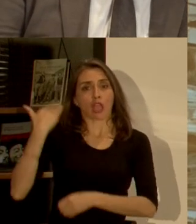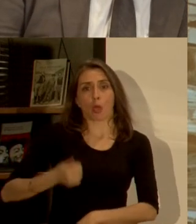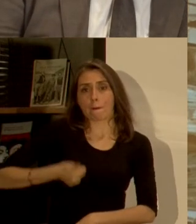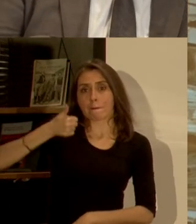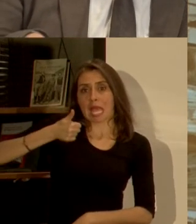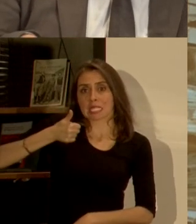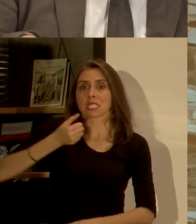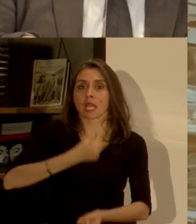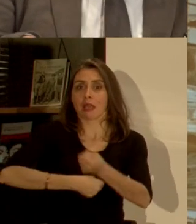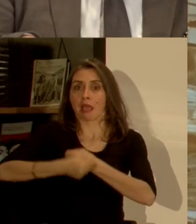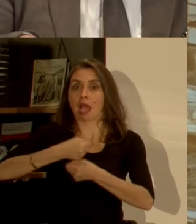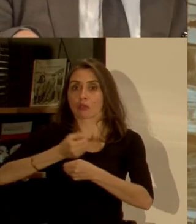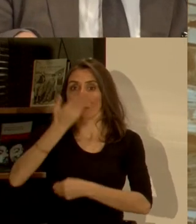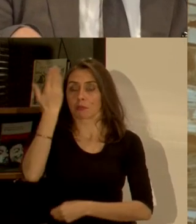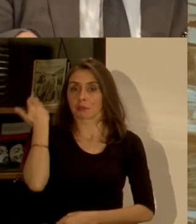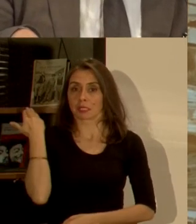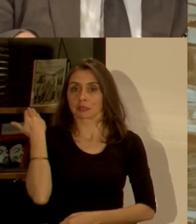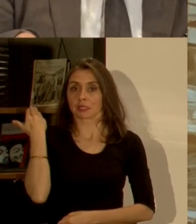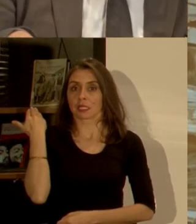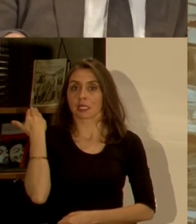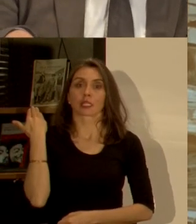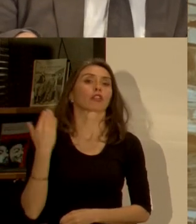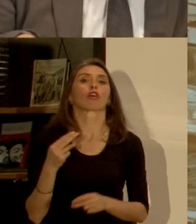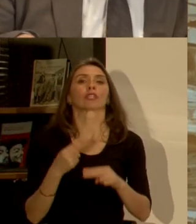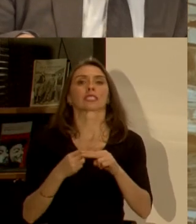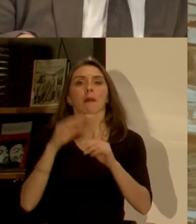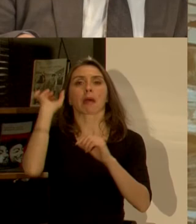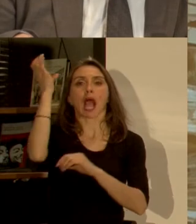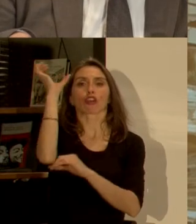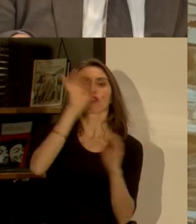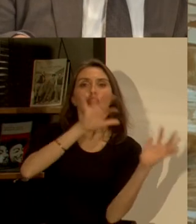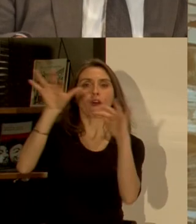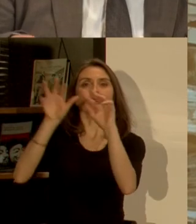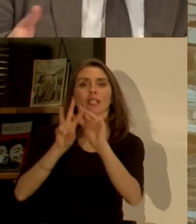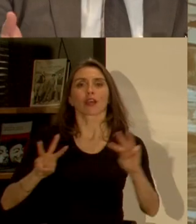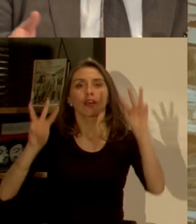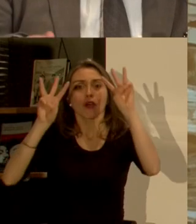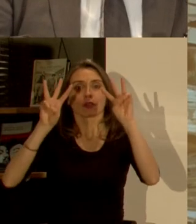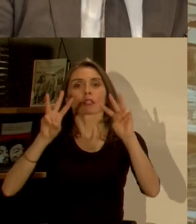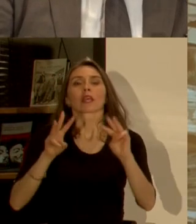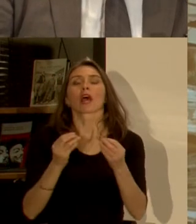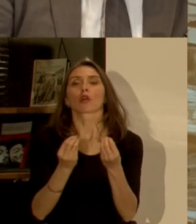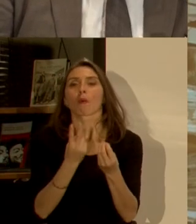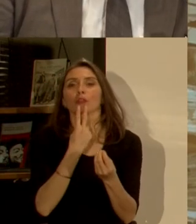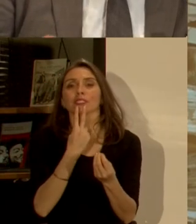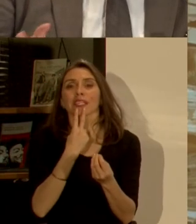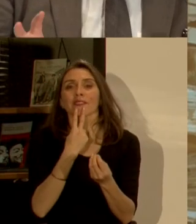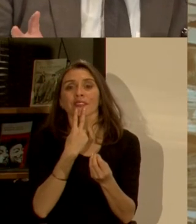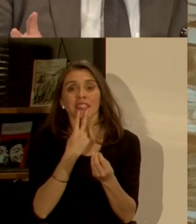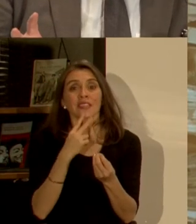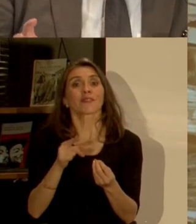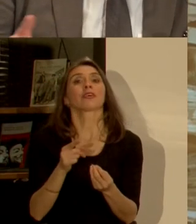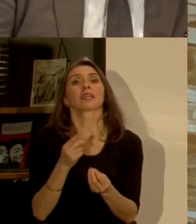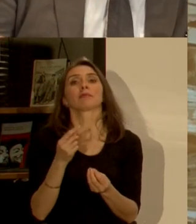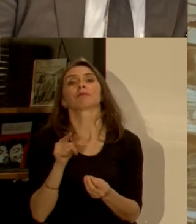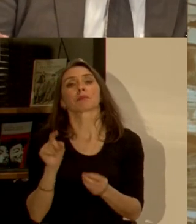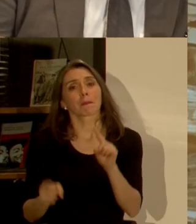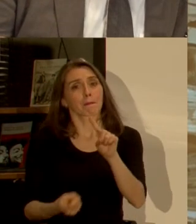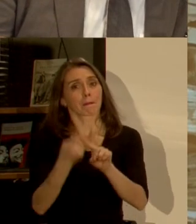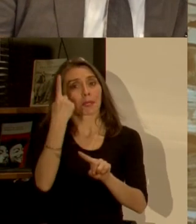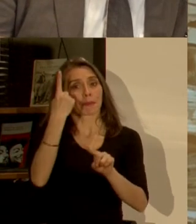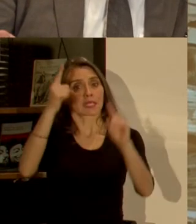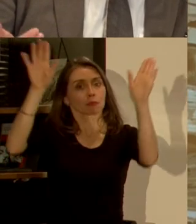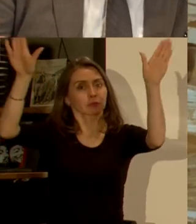ejemplo el año pasado en el contexto de Habitat 3 el encuentro de Nación Unida sobre habitabilidad por primera vez se